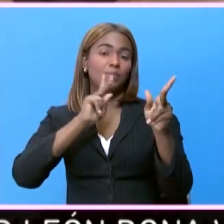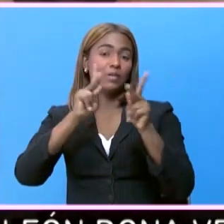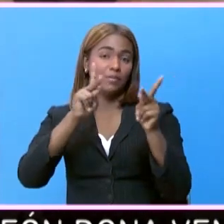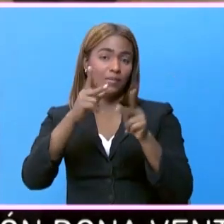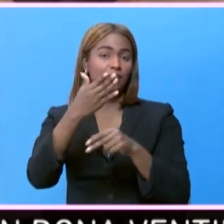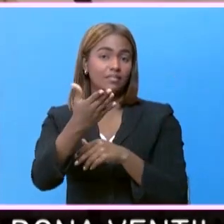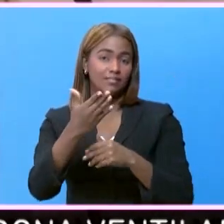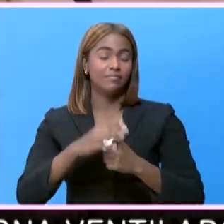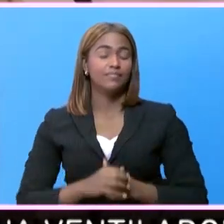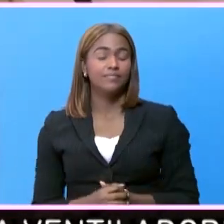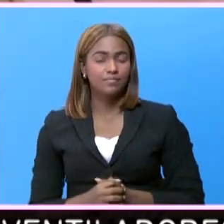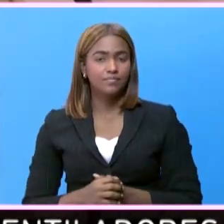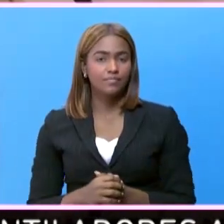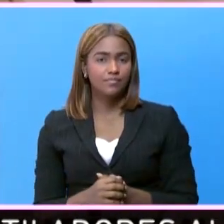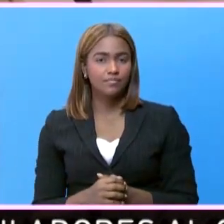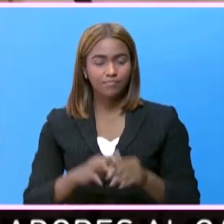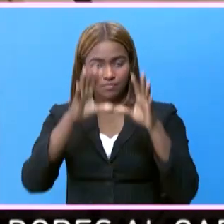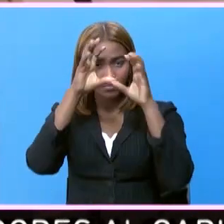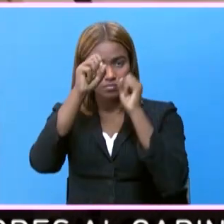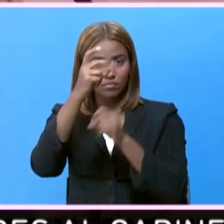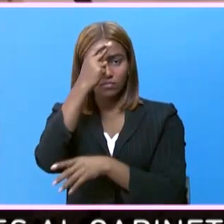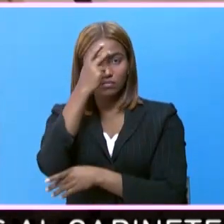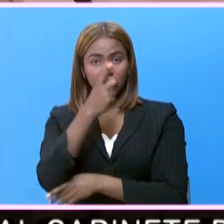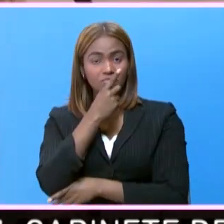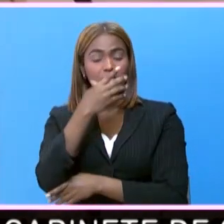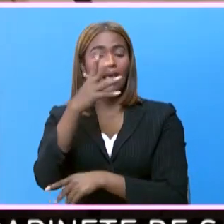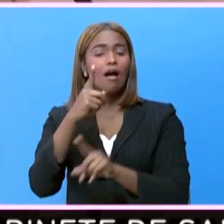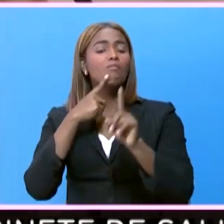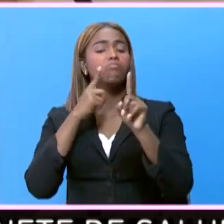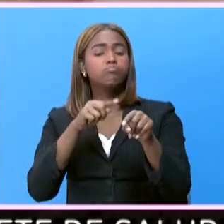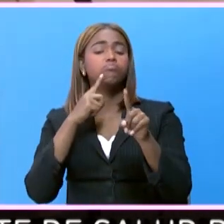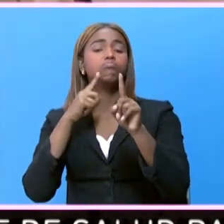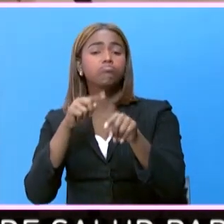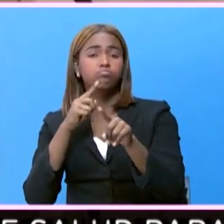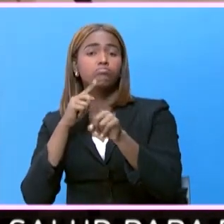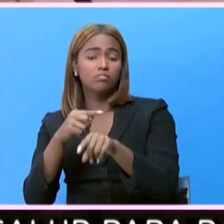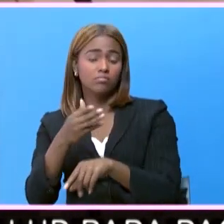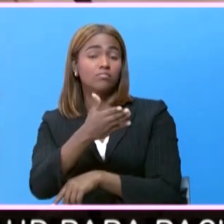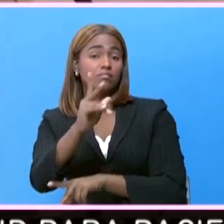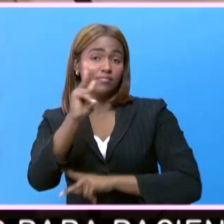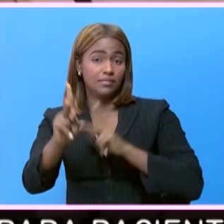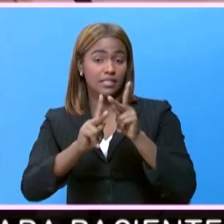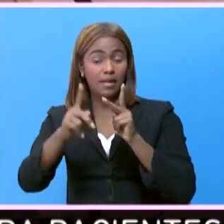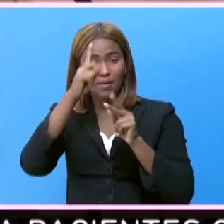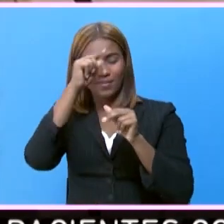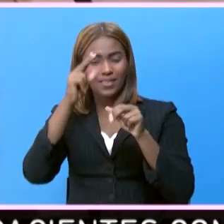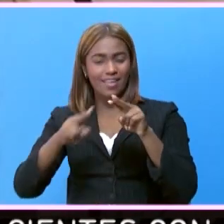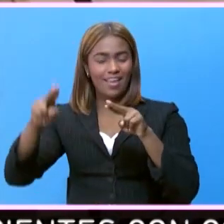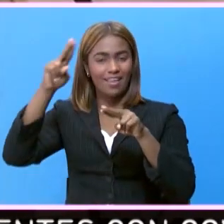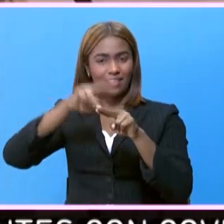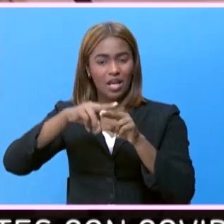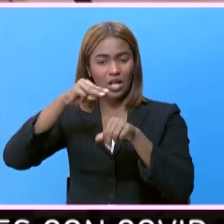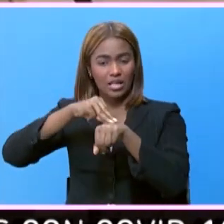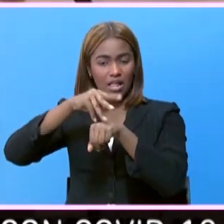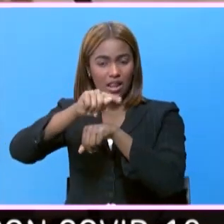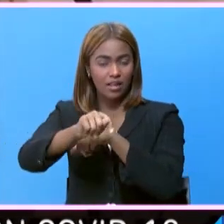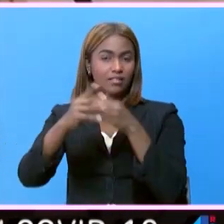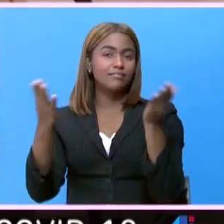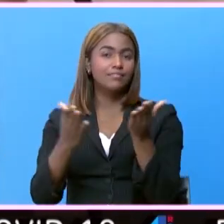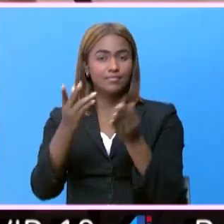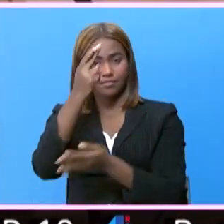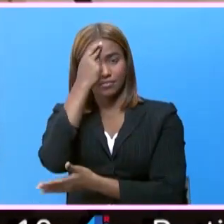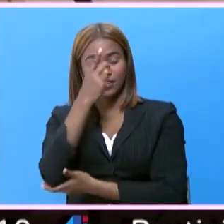de la República ha dado instrucciones firmes y precisas de levantar el turismo en la República